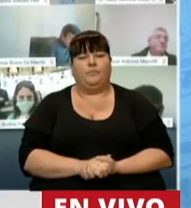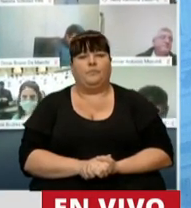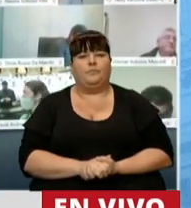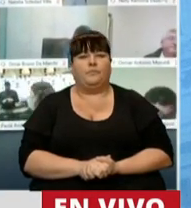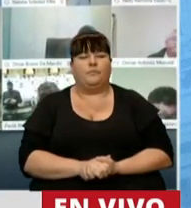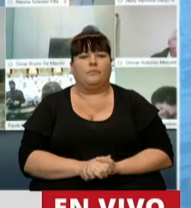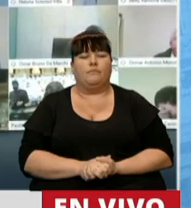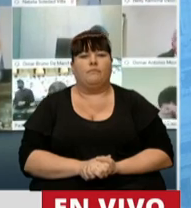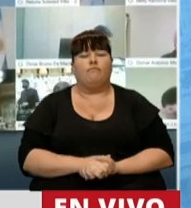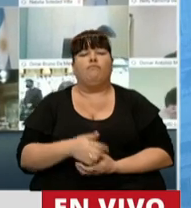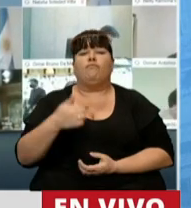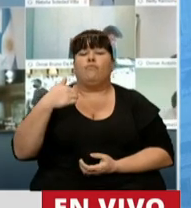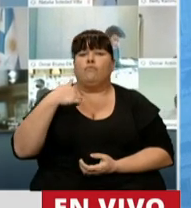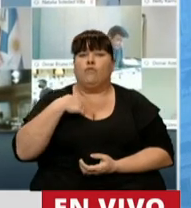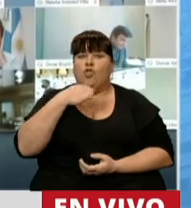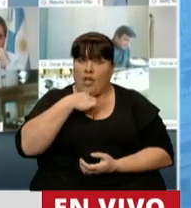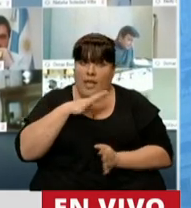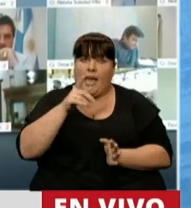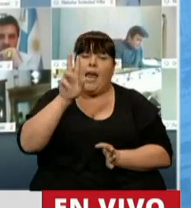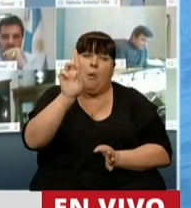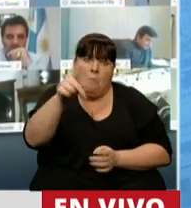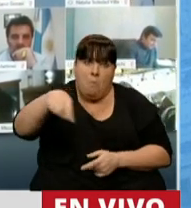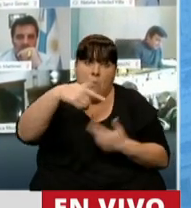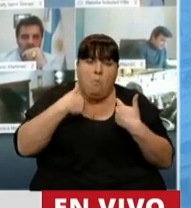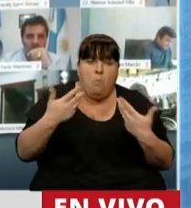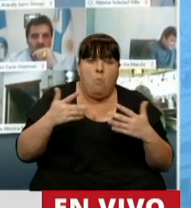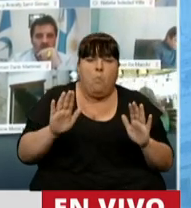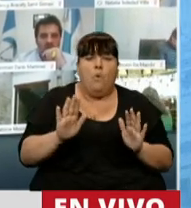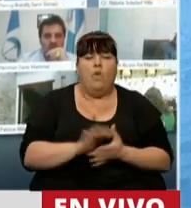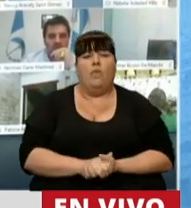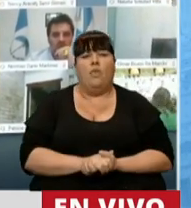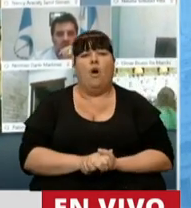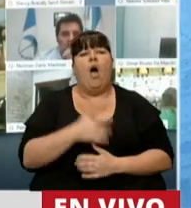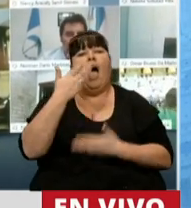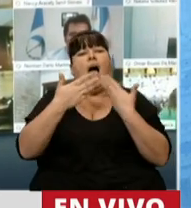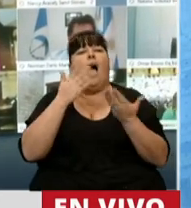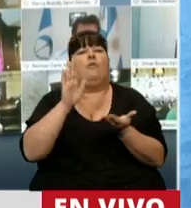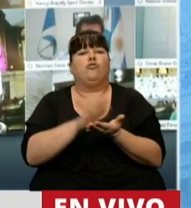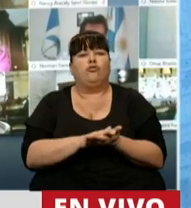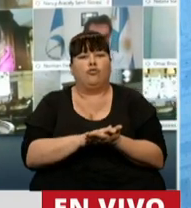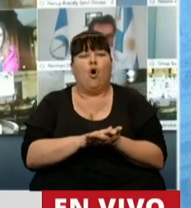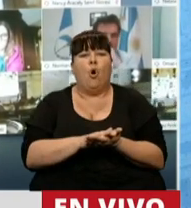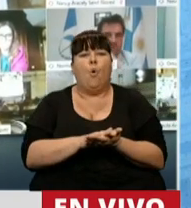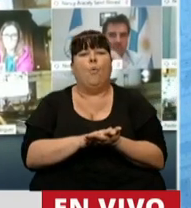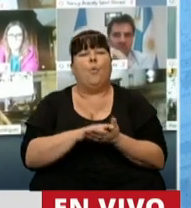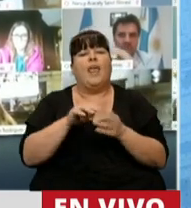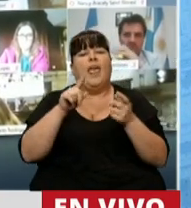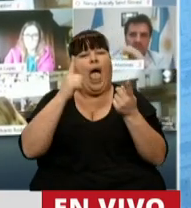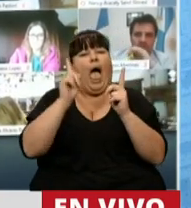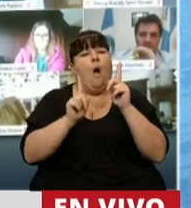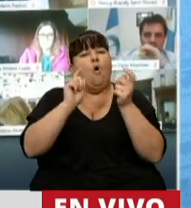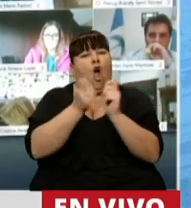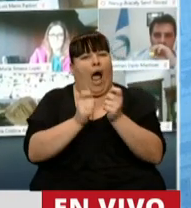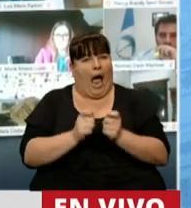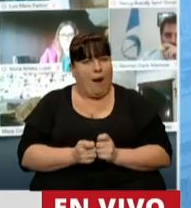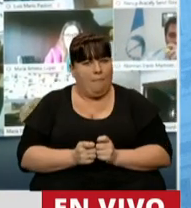Yo quería, y si ustedes me lo permiten, hacer referencia a una serie de cambios